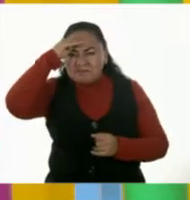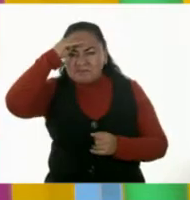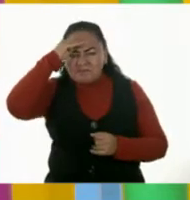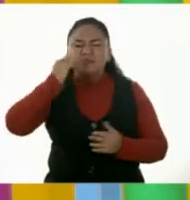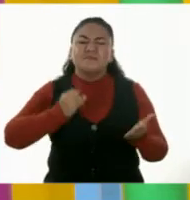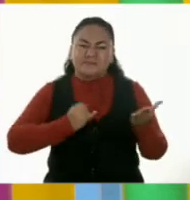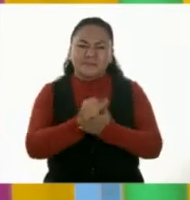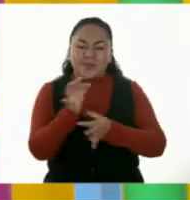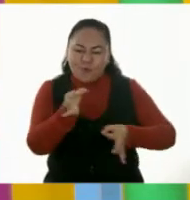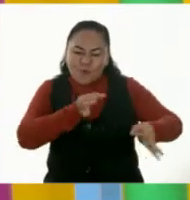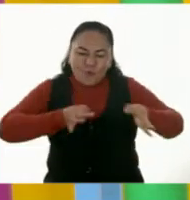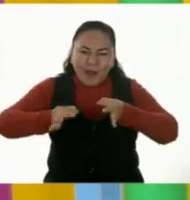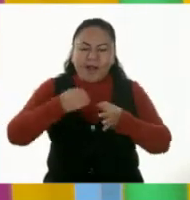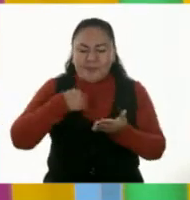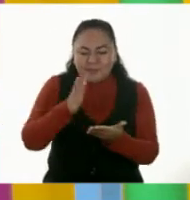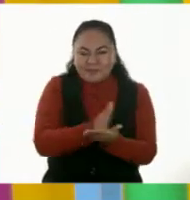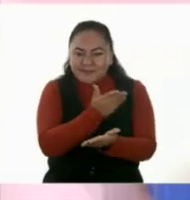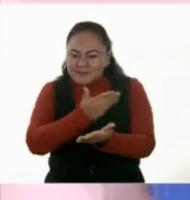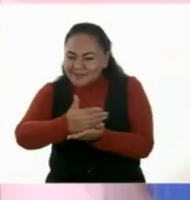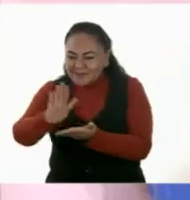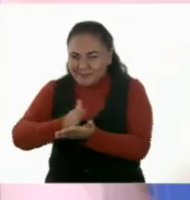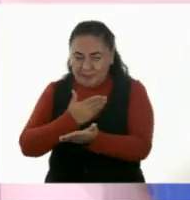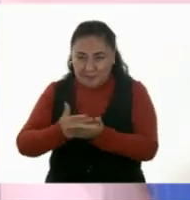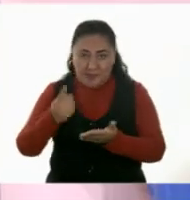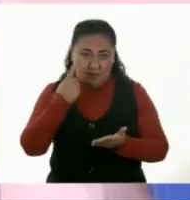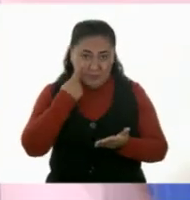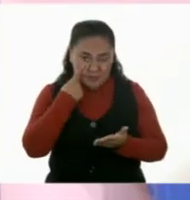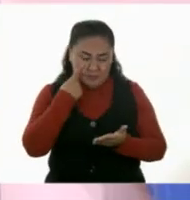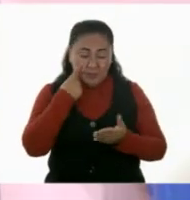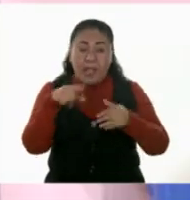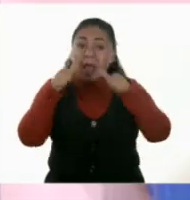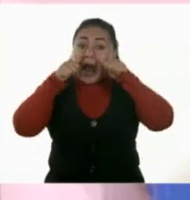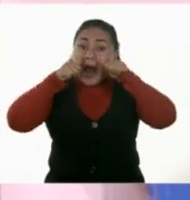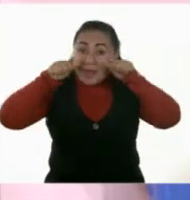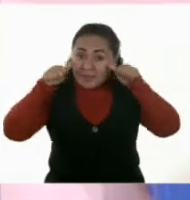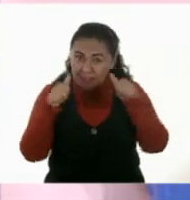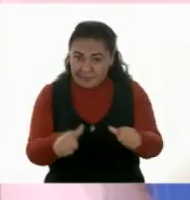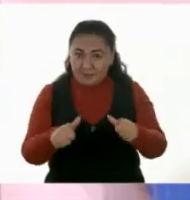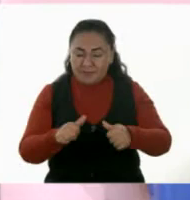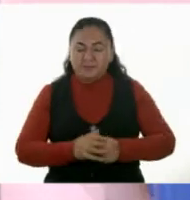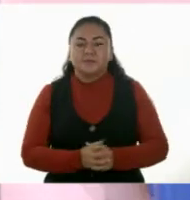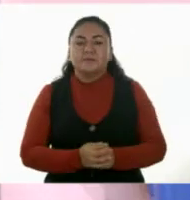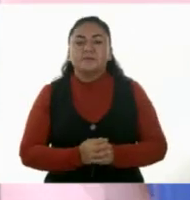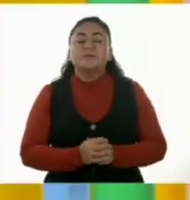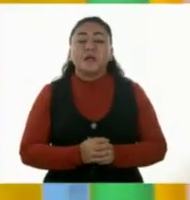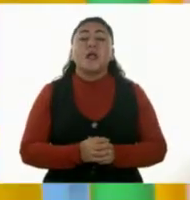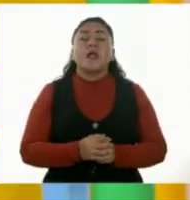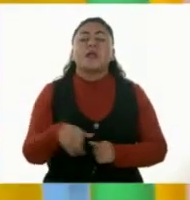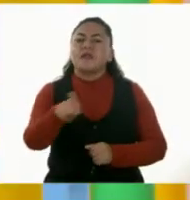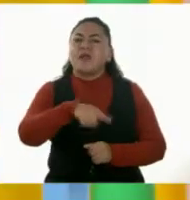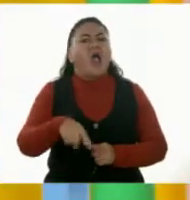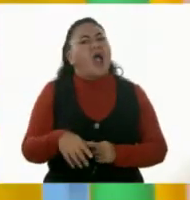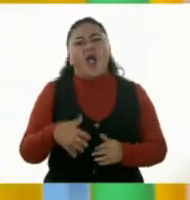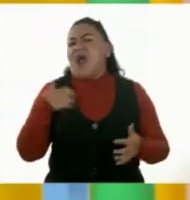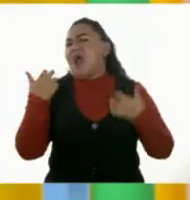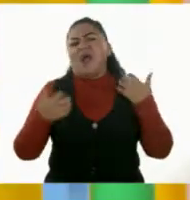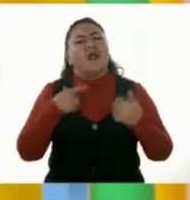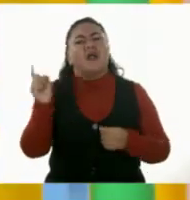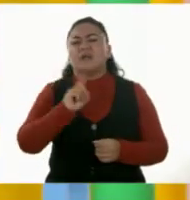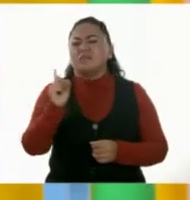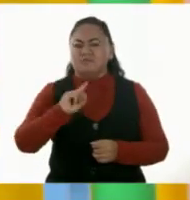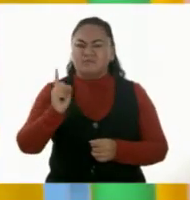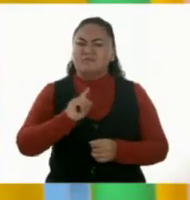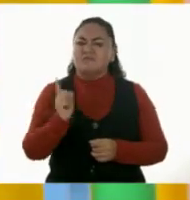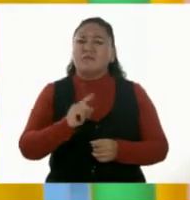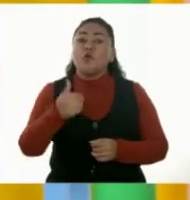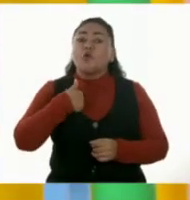con unas fichas y yo las repartí de la siguiente manera. Pongan mucha atención. Pero ellas me reclamaron porque decían que yo